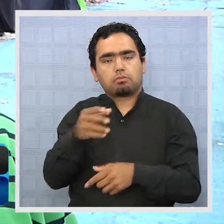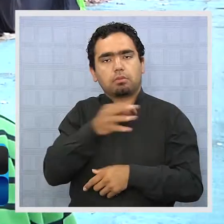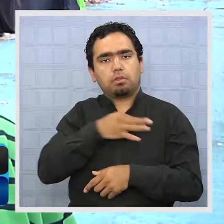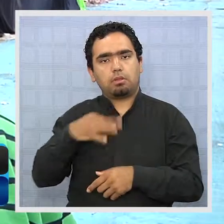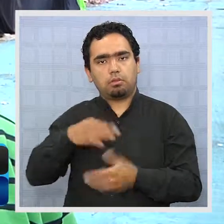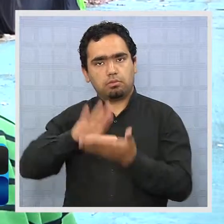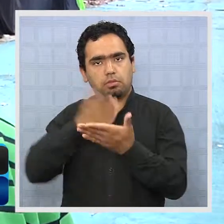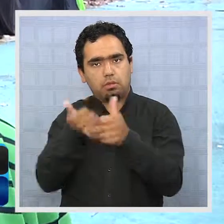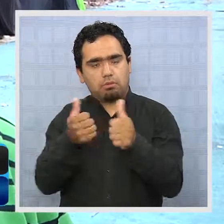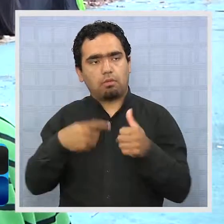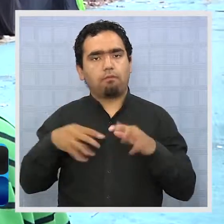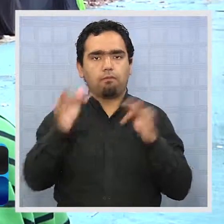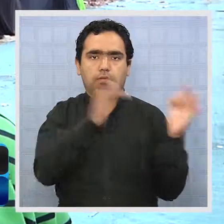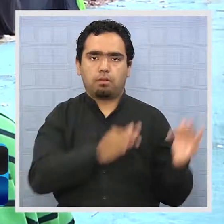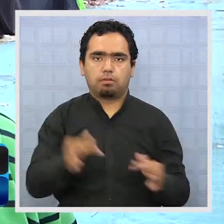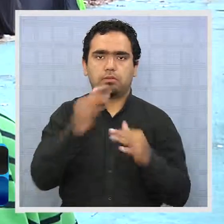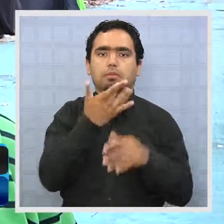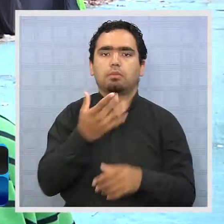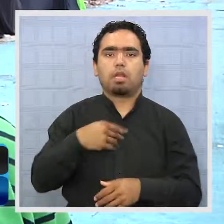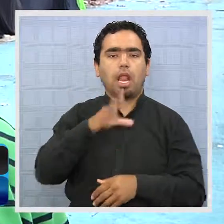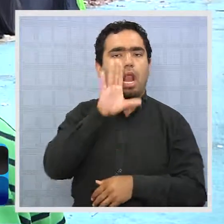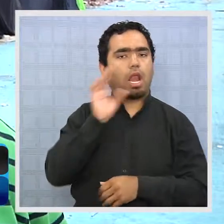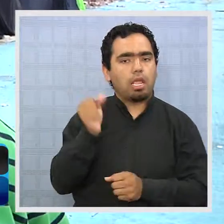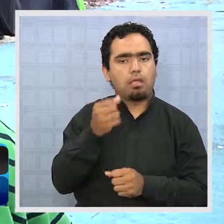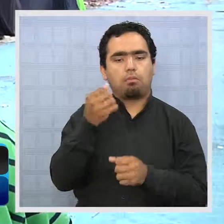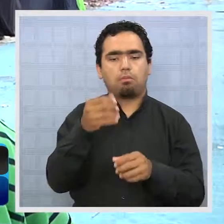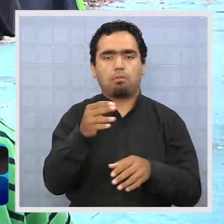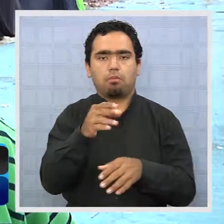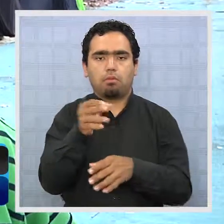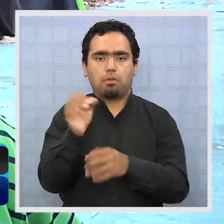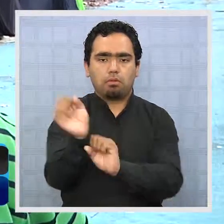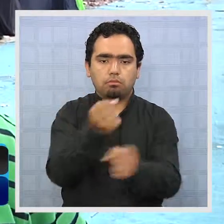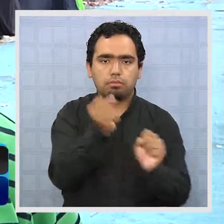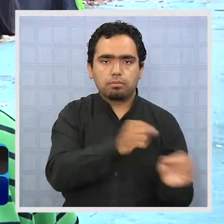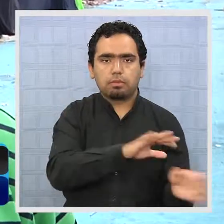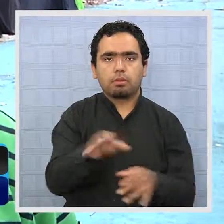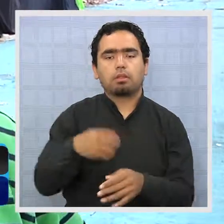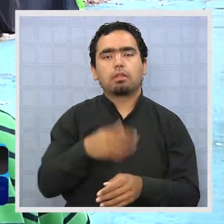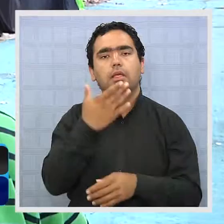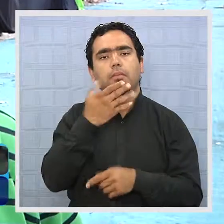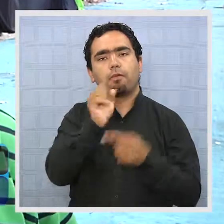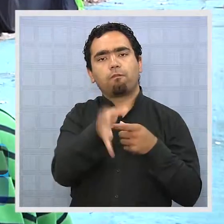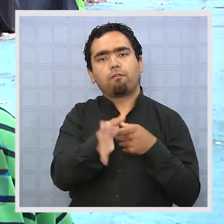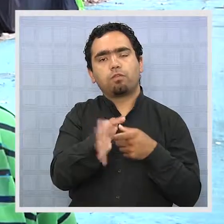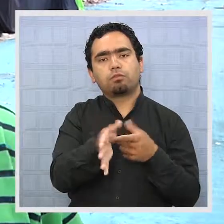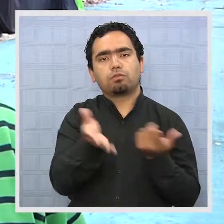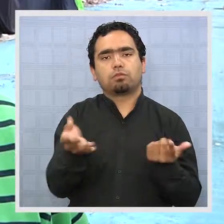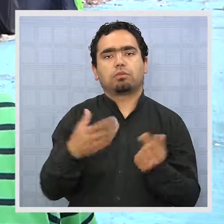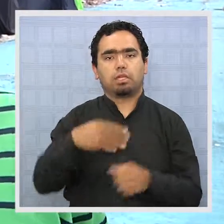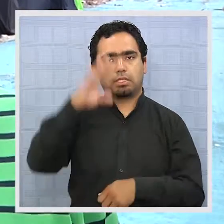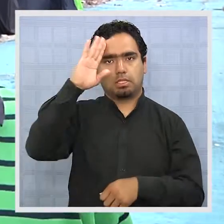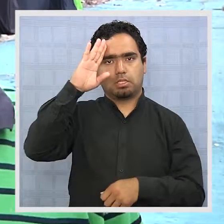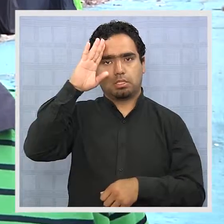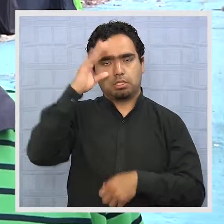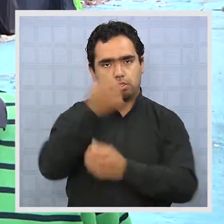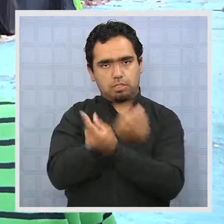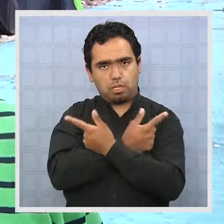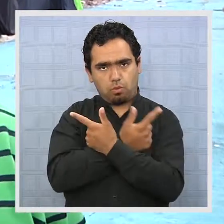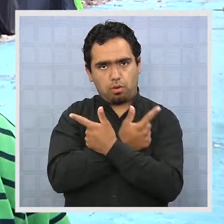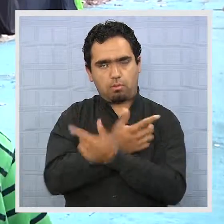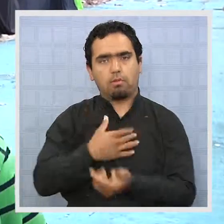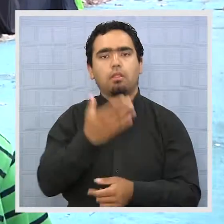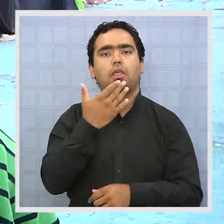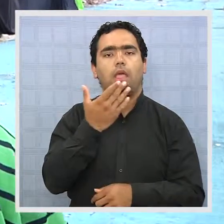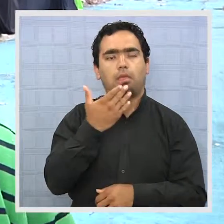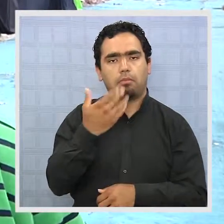todo lo que era las ramas. El aseo estuvo todo excelentemente bien, el funcionamiento también, la seguridad, el trabajo de impecable.